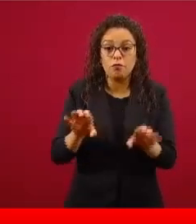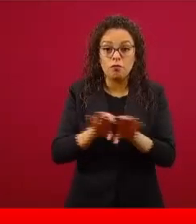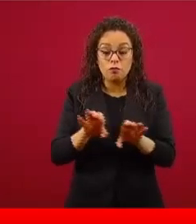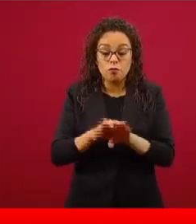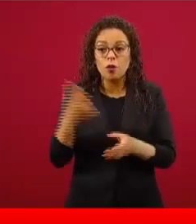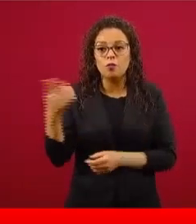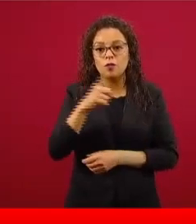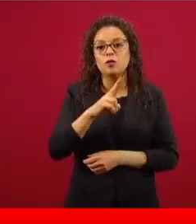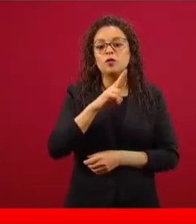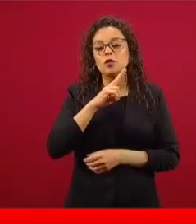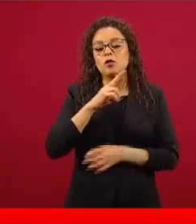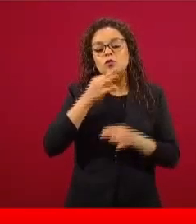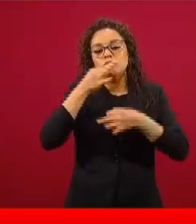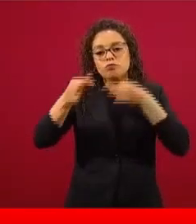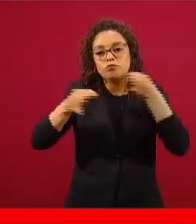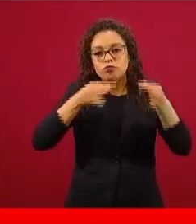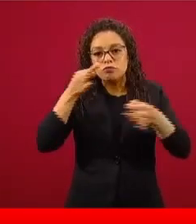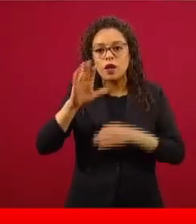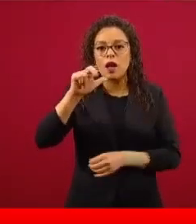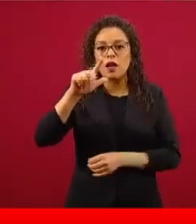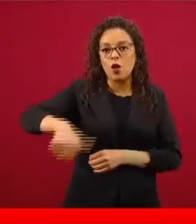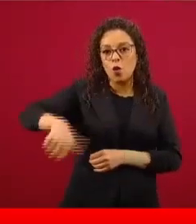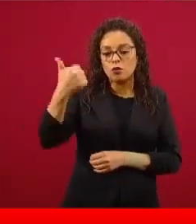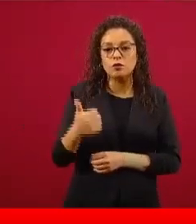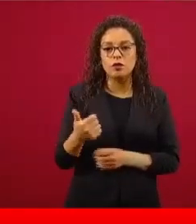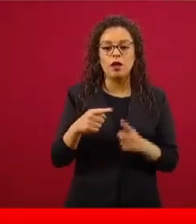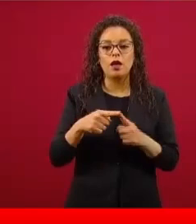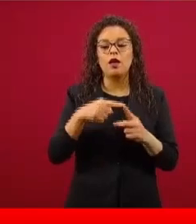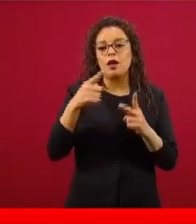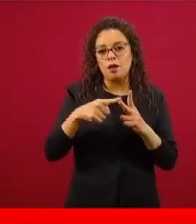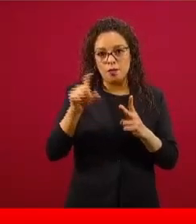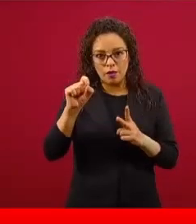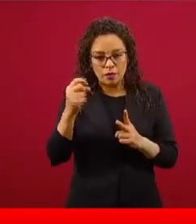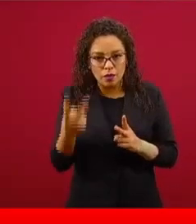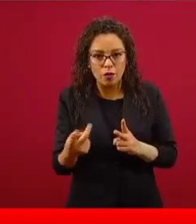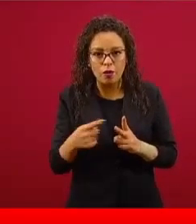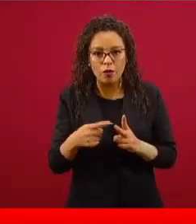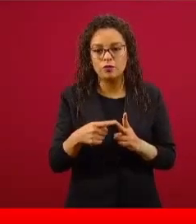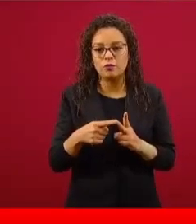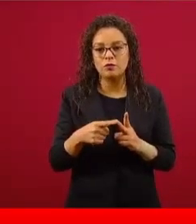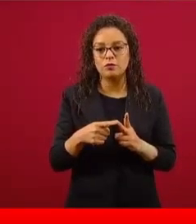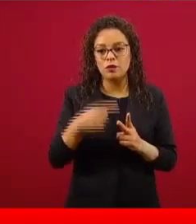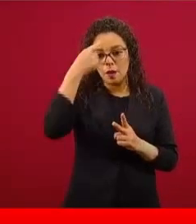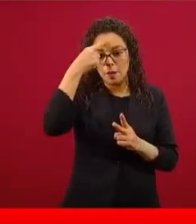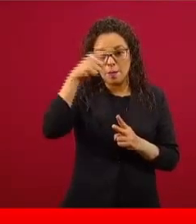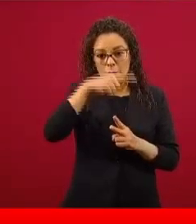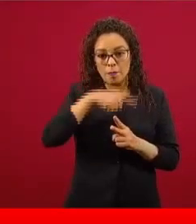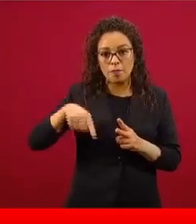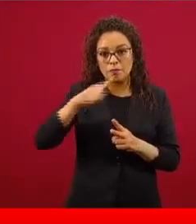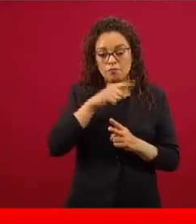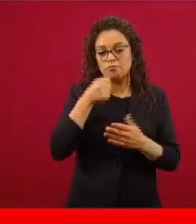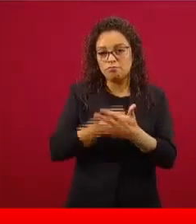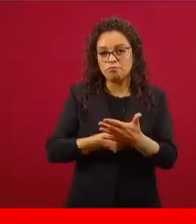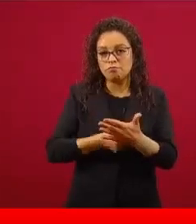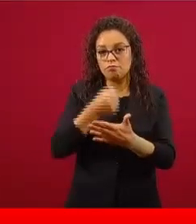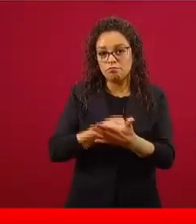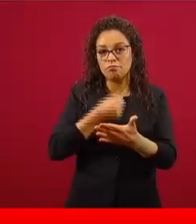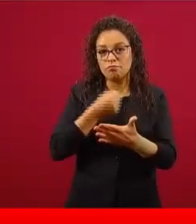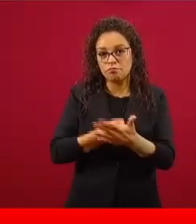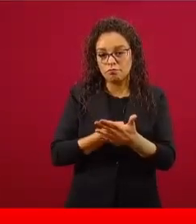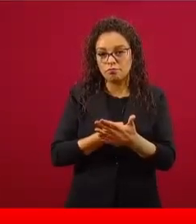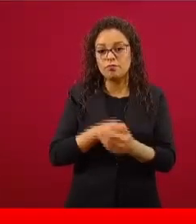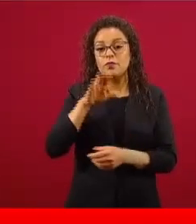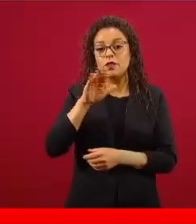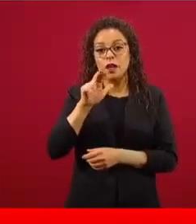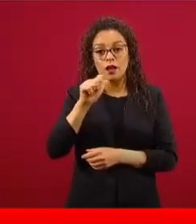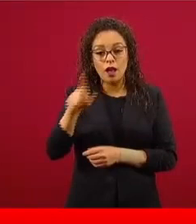programa especial en el Canal 22, de una constante labor de señalar y de informar en el Canal 14,